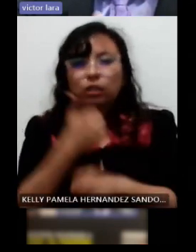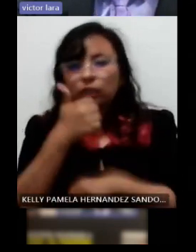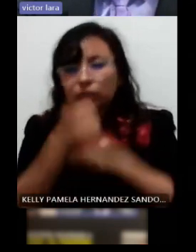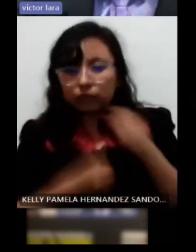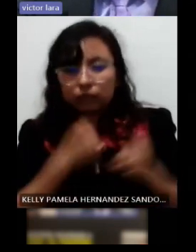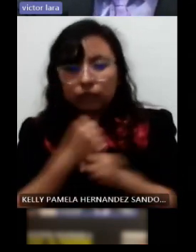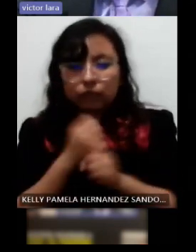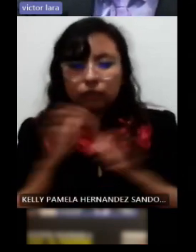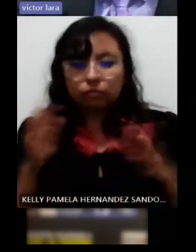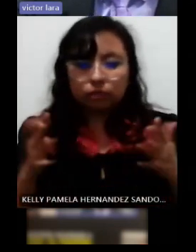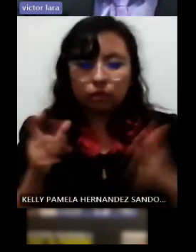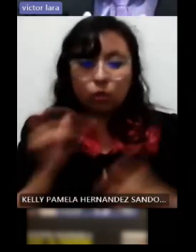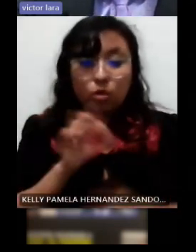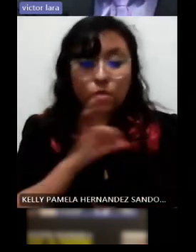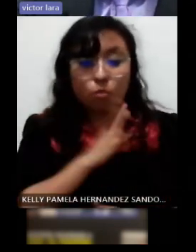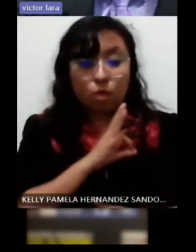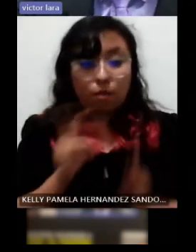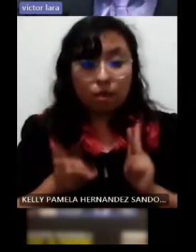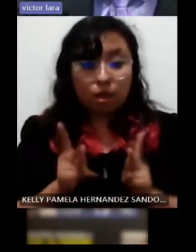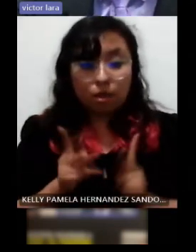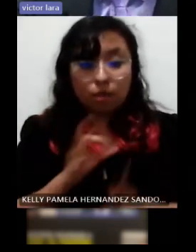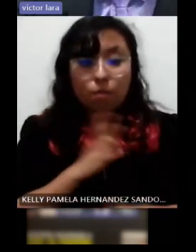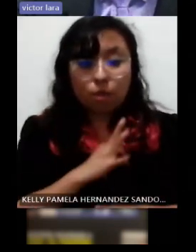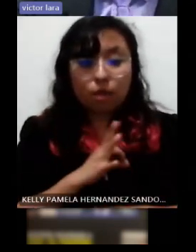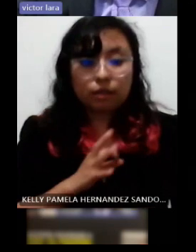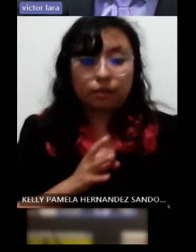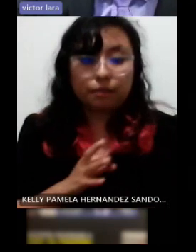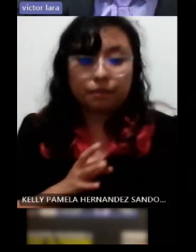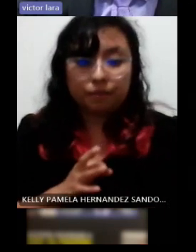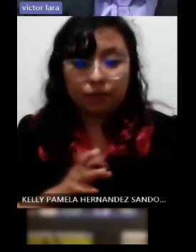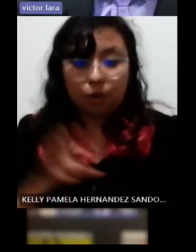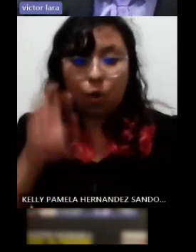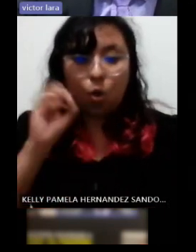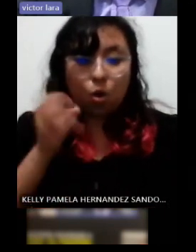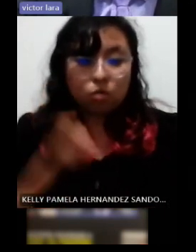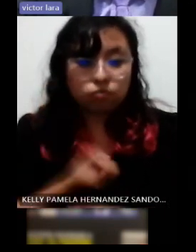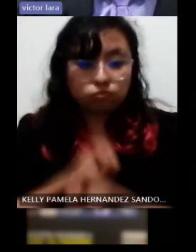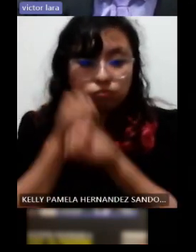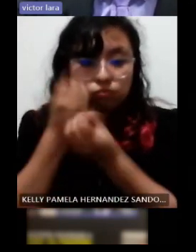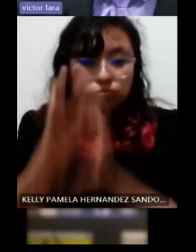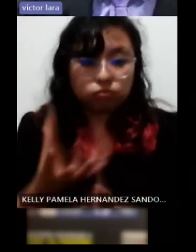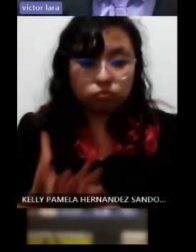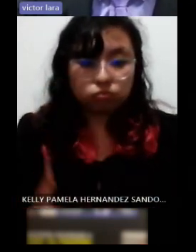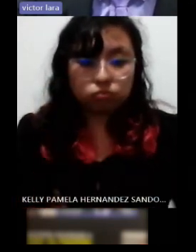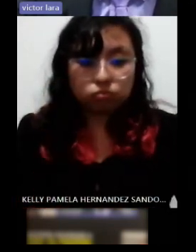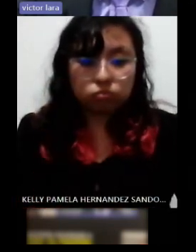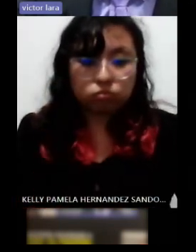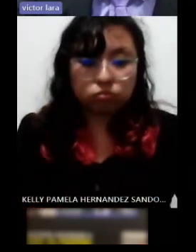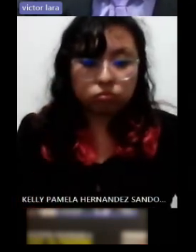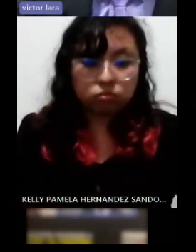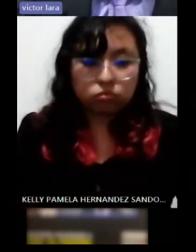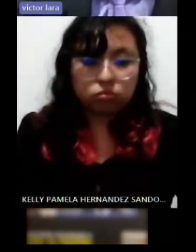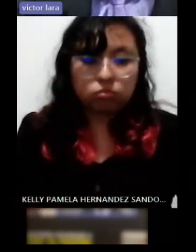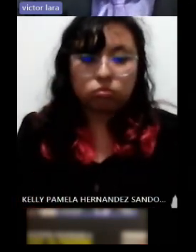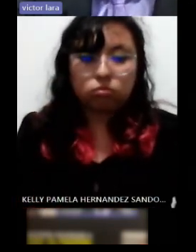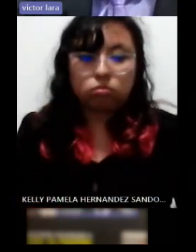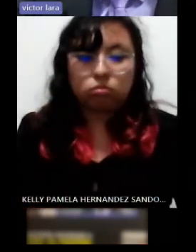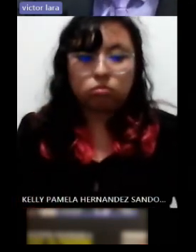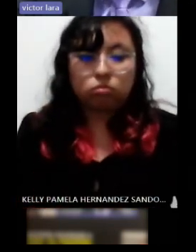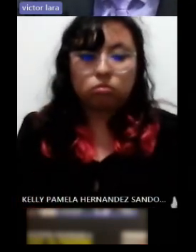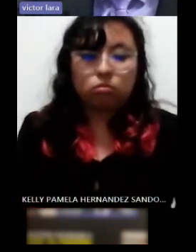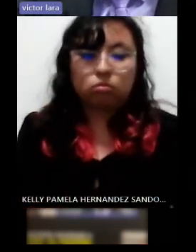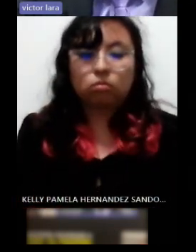enunciar palabras o expresar emociones no yo le recomendaría que desde el momento que se conozca el diagnóstico